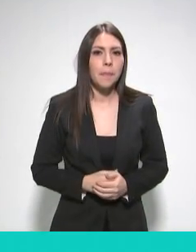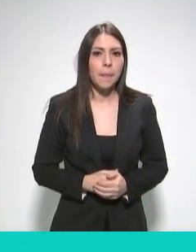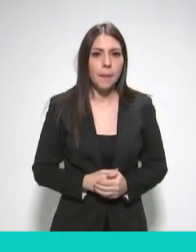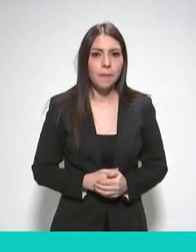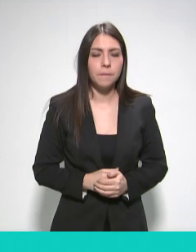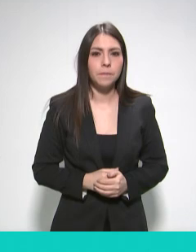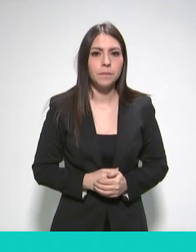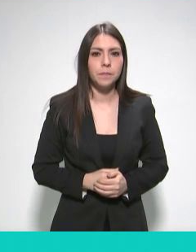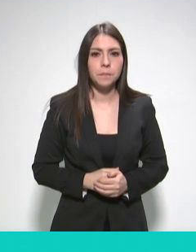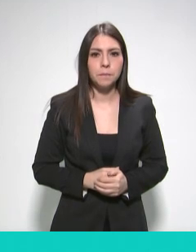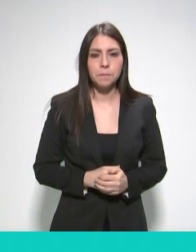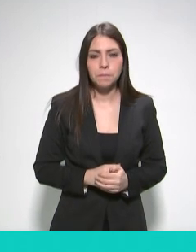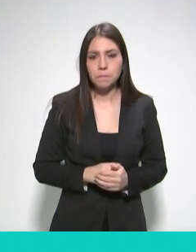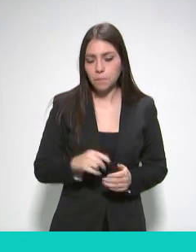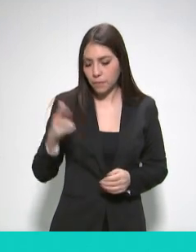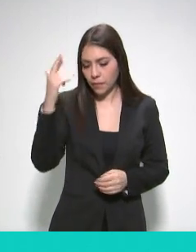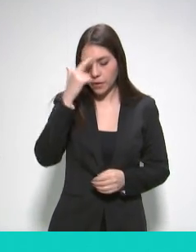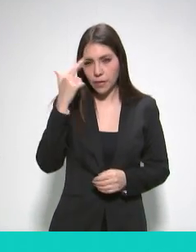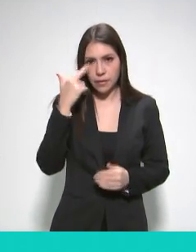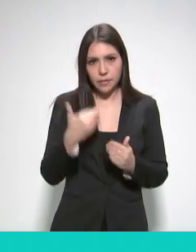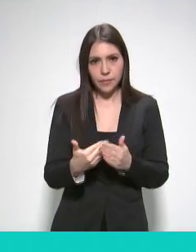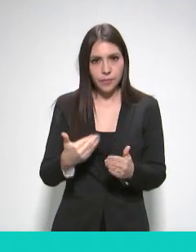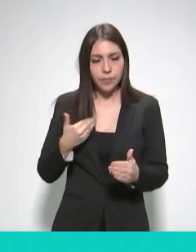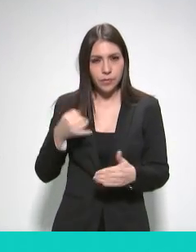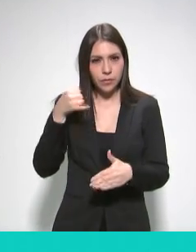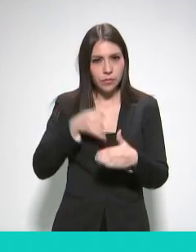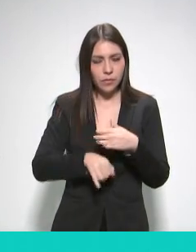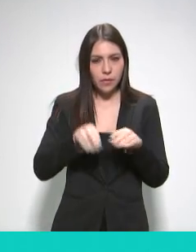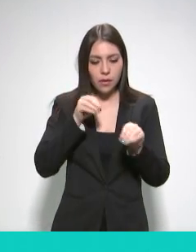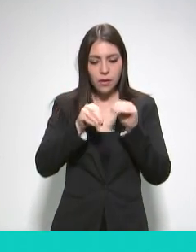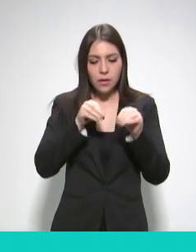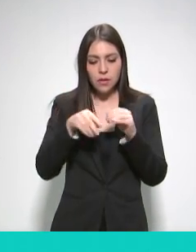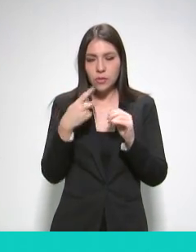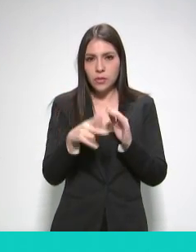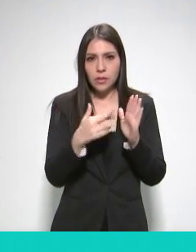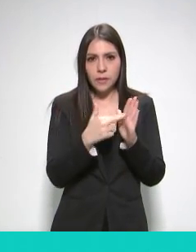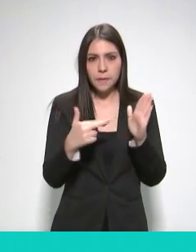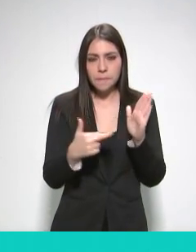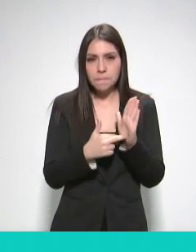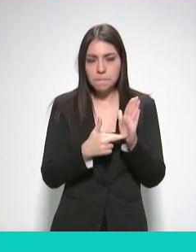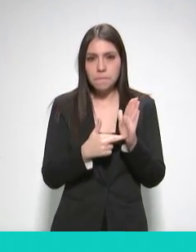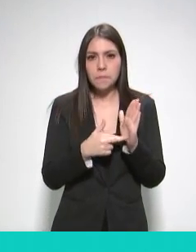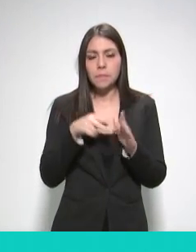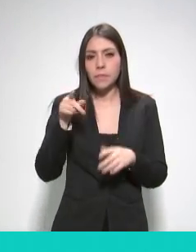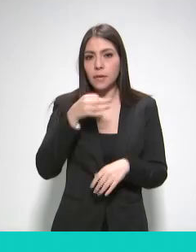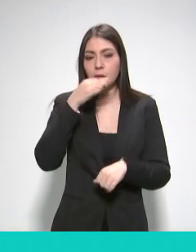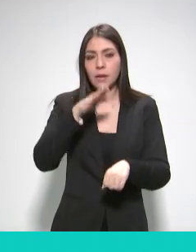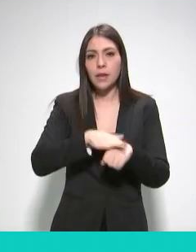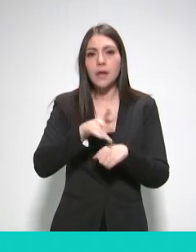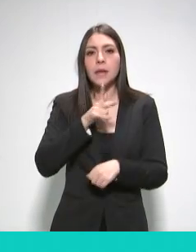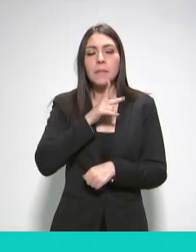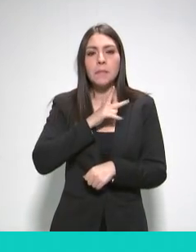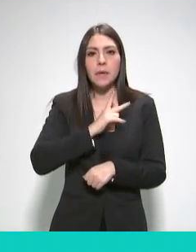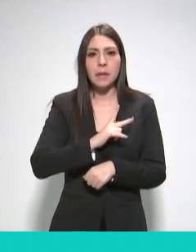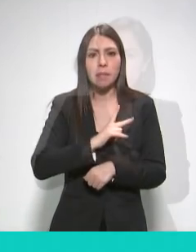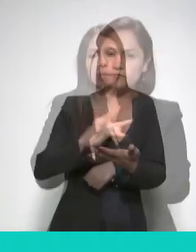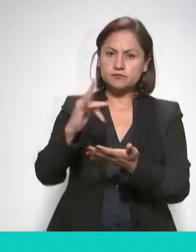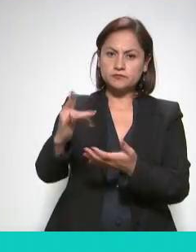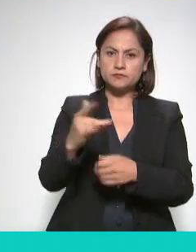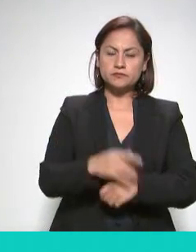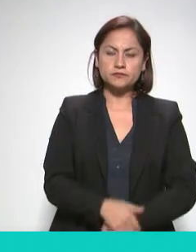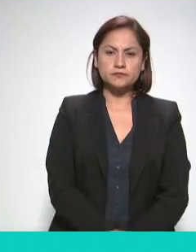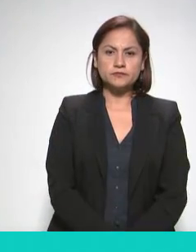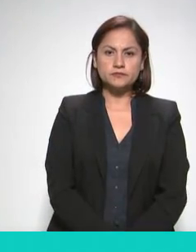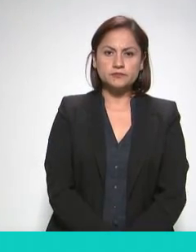legislativo de Pemex da respuesta a las preguntas y los cuestionamientos formulados por integrantes de la Tercera Comisión Permanente y de Ciudadanos sobre el desabasto de